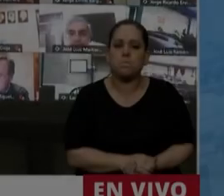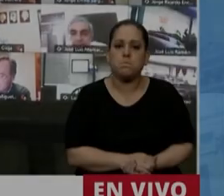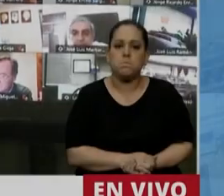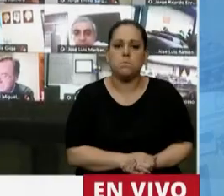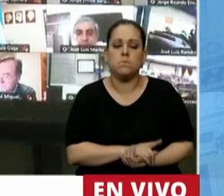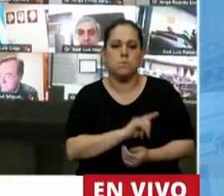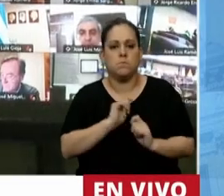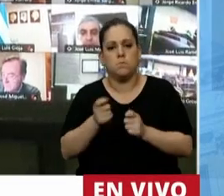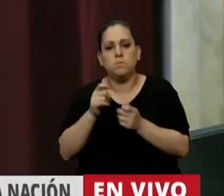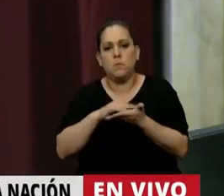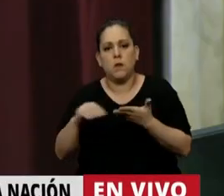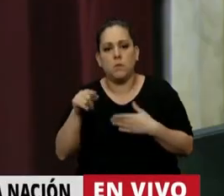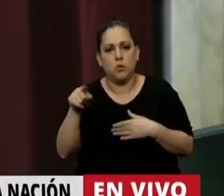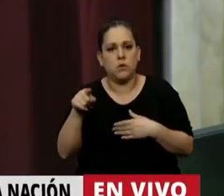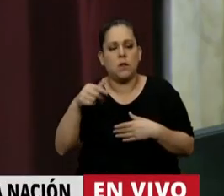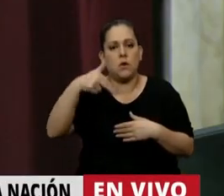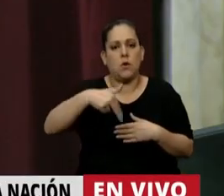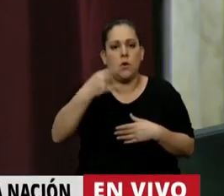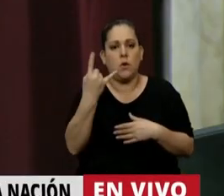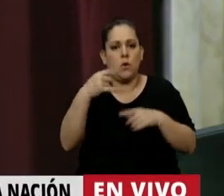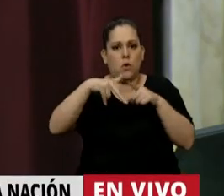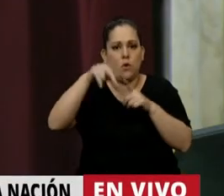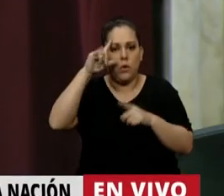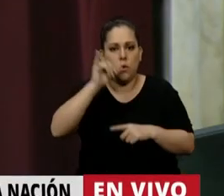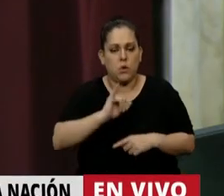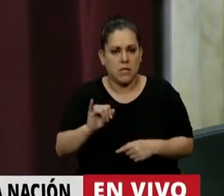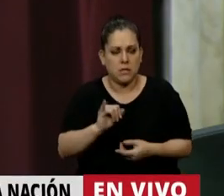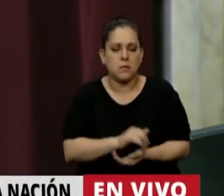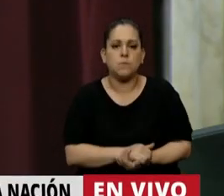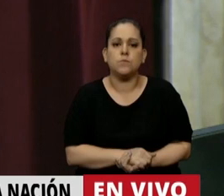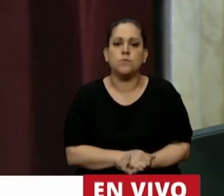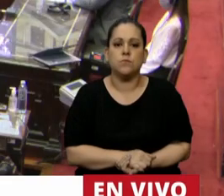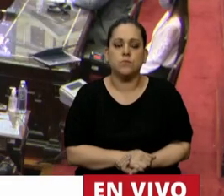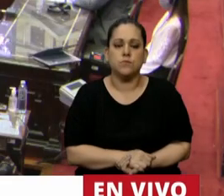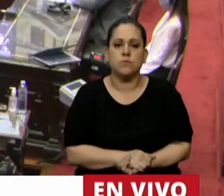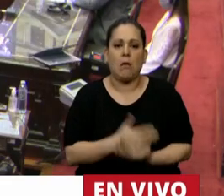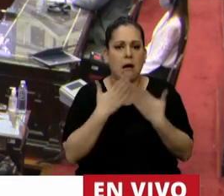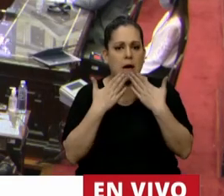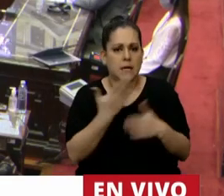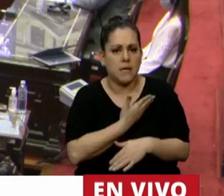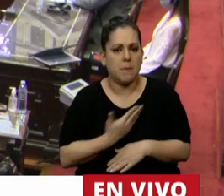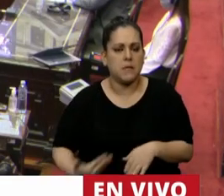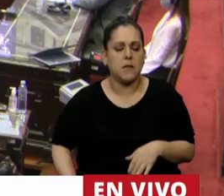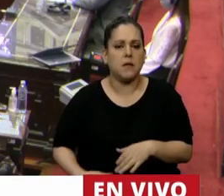...el uso de la palabra el diputado José Carlos Núñez. Gracias, señor Presidente.